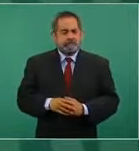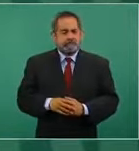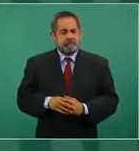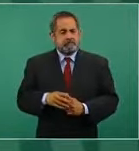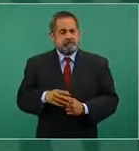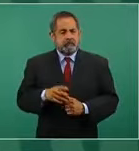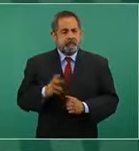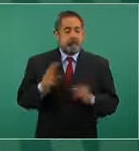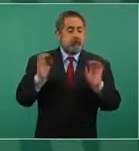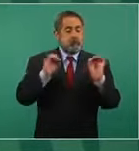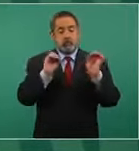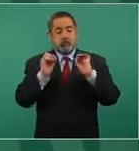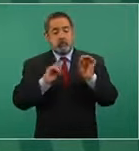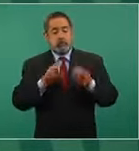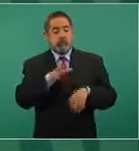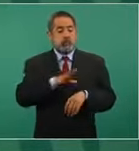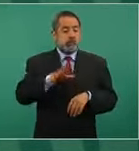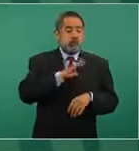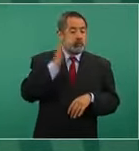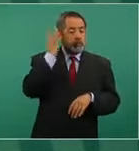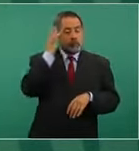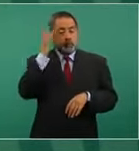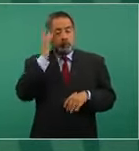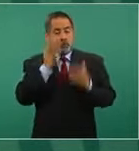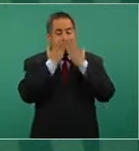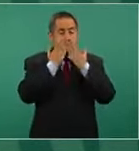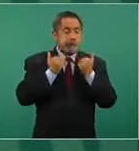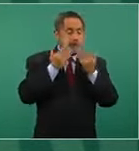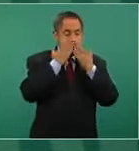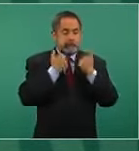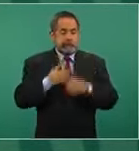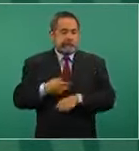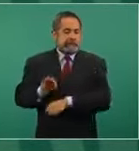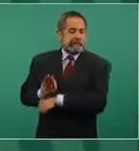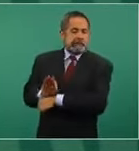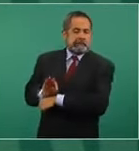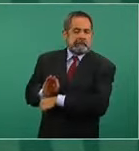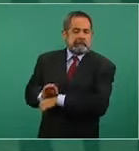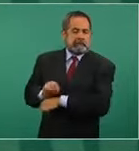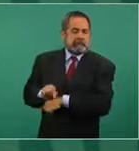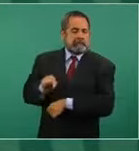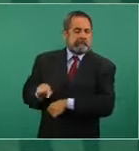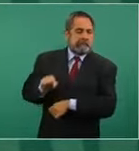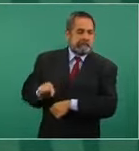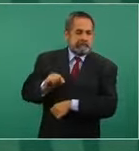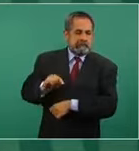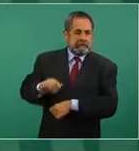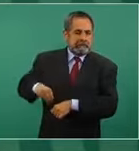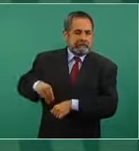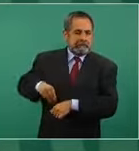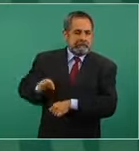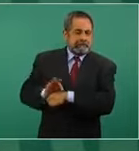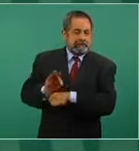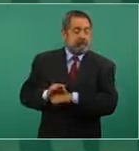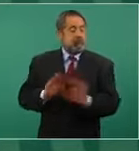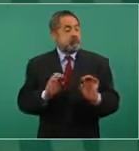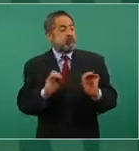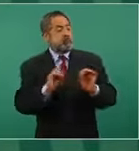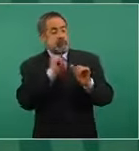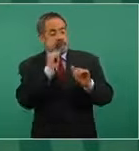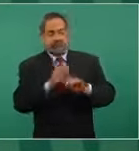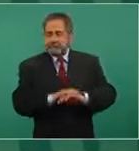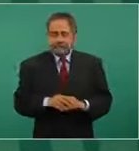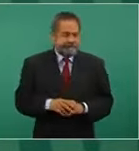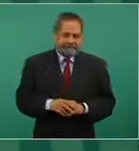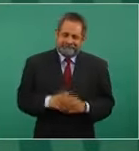los hechos, se protegía a los responsables. Había